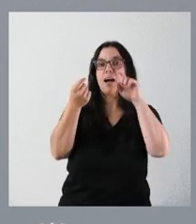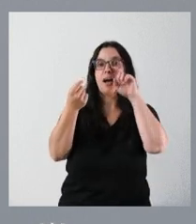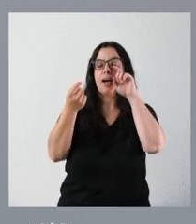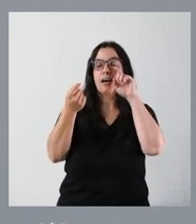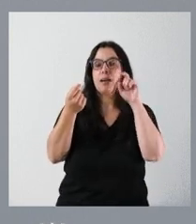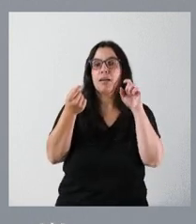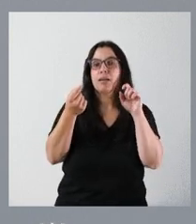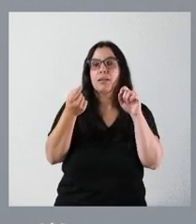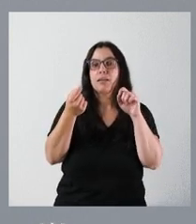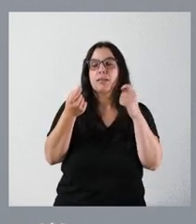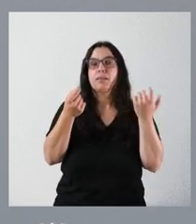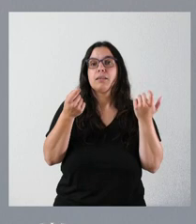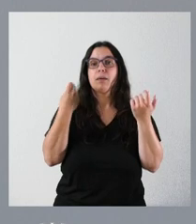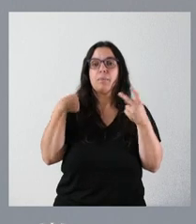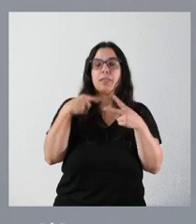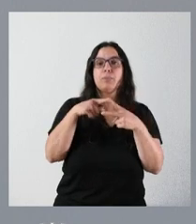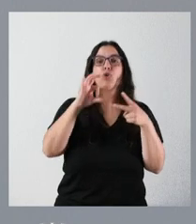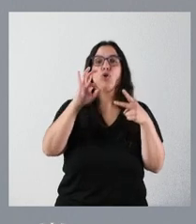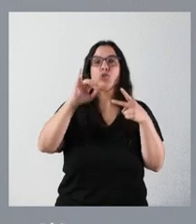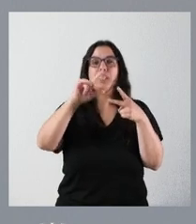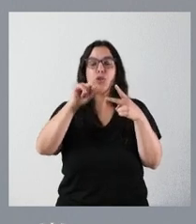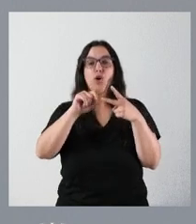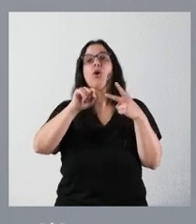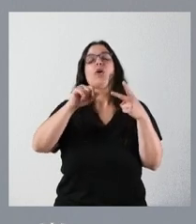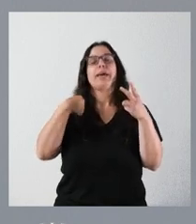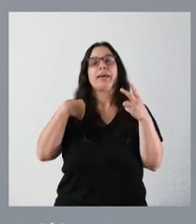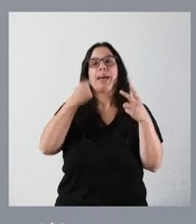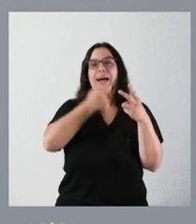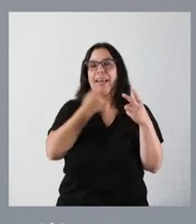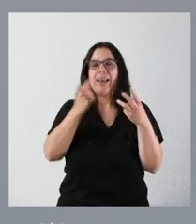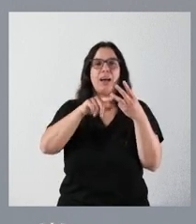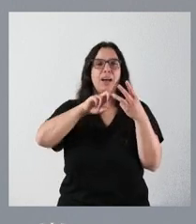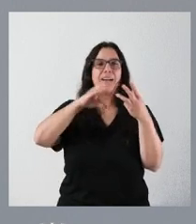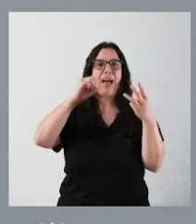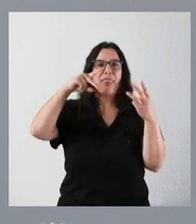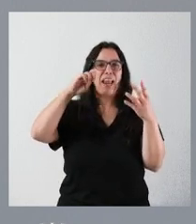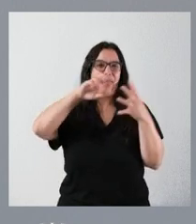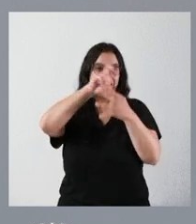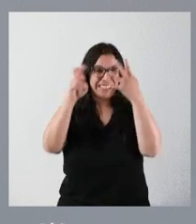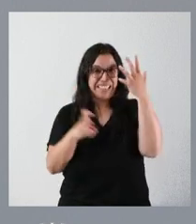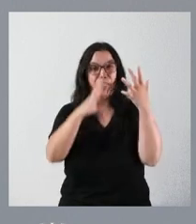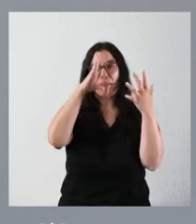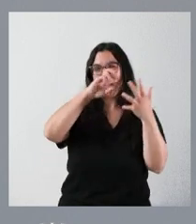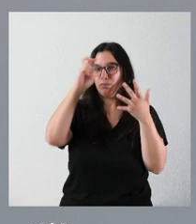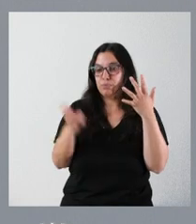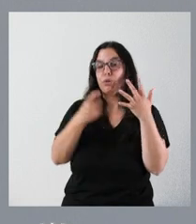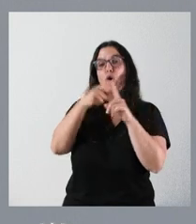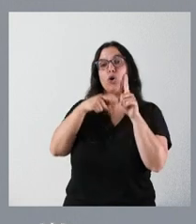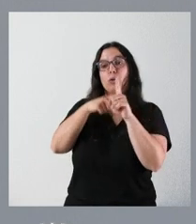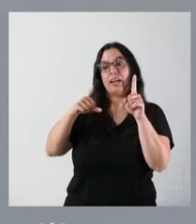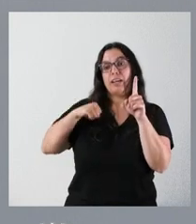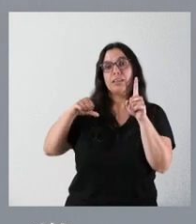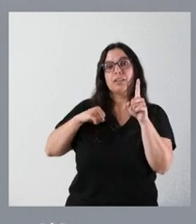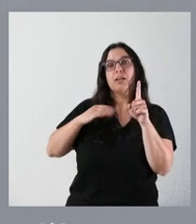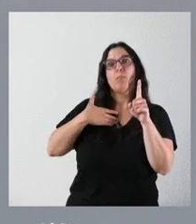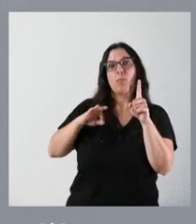de Lanzaita, Sotío de Ladrada, Arena de San Pedro, Monvental, Candeleda, Cebreros y Almas del Márquez. El hospital de referencia también podrá ser el